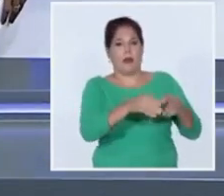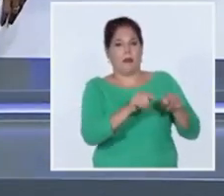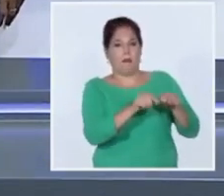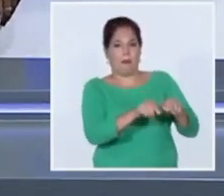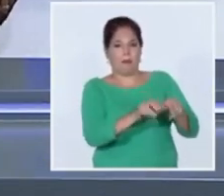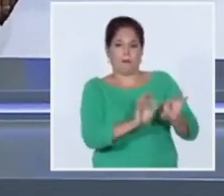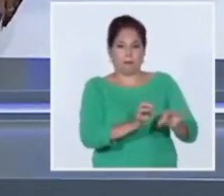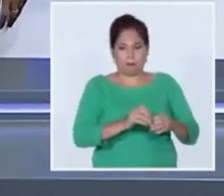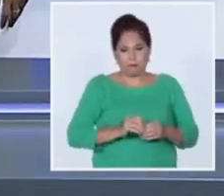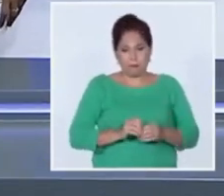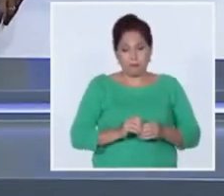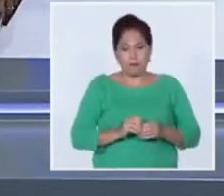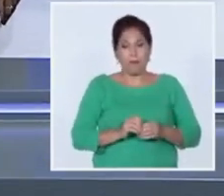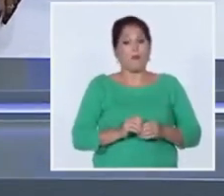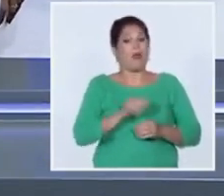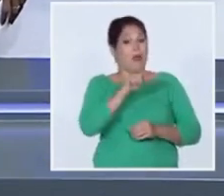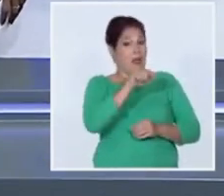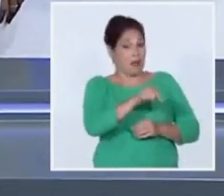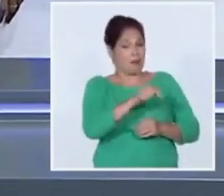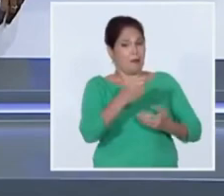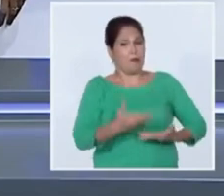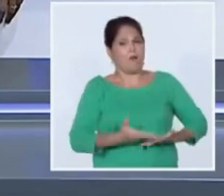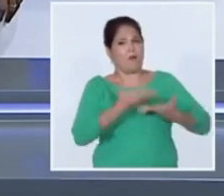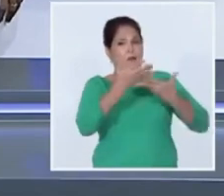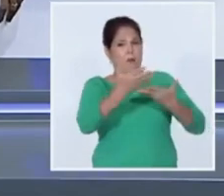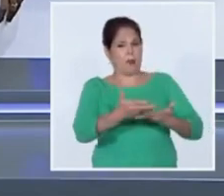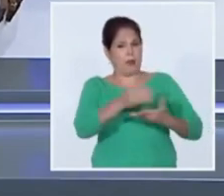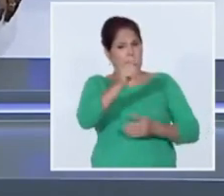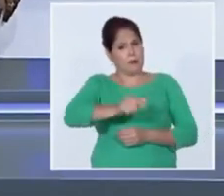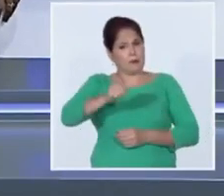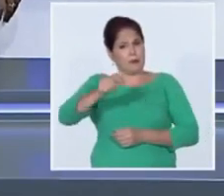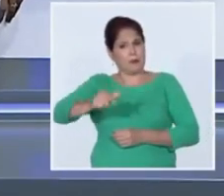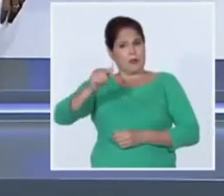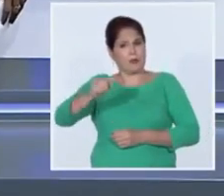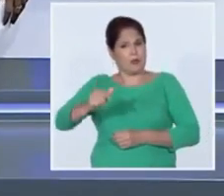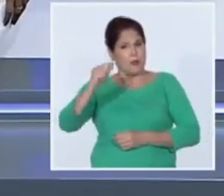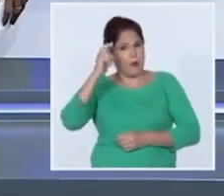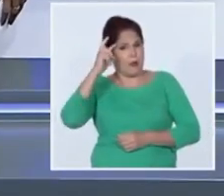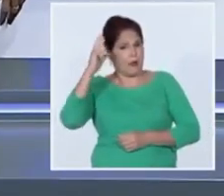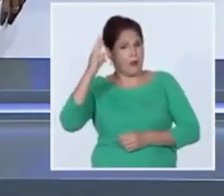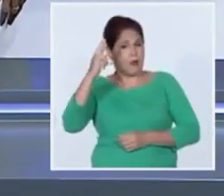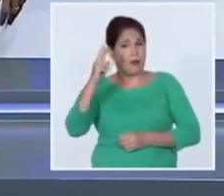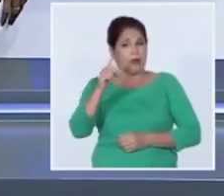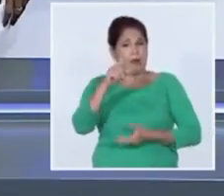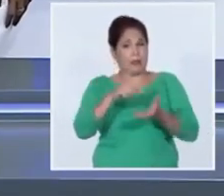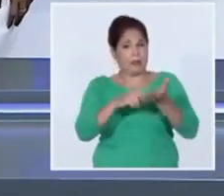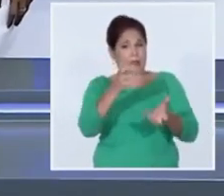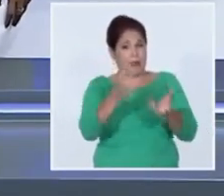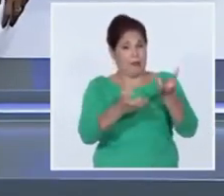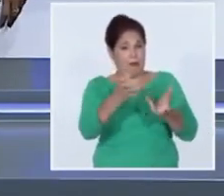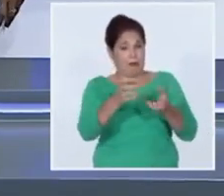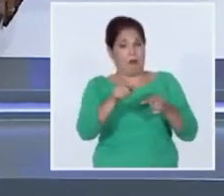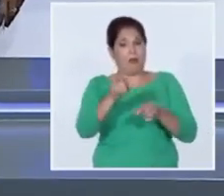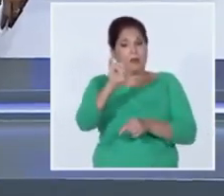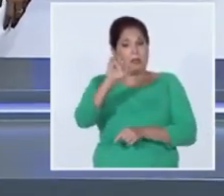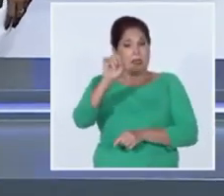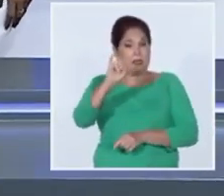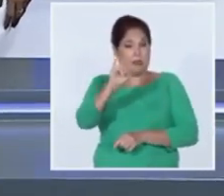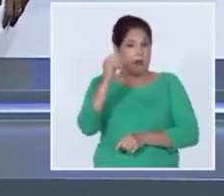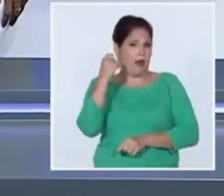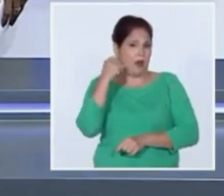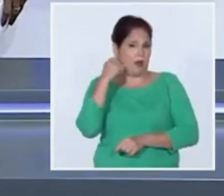En la ceremonia también se rindió homenaje a quienes protagonizaron el levantamiento armado de Cienfuegos hace 66 años